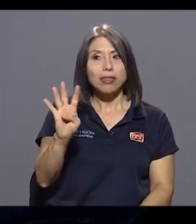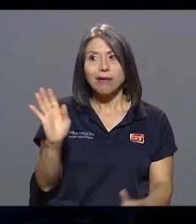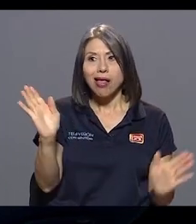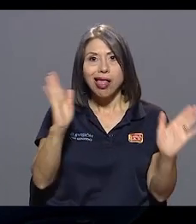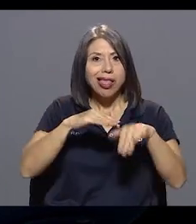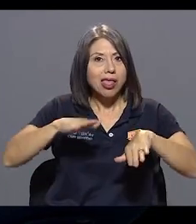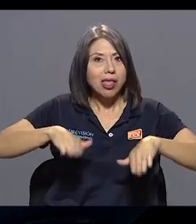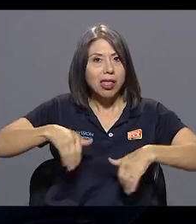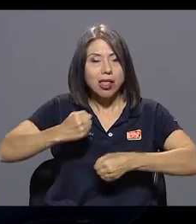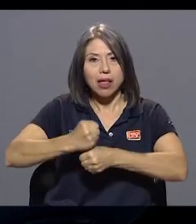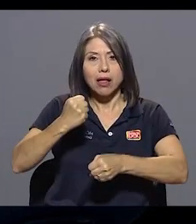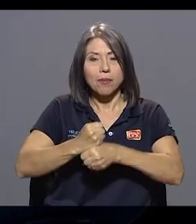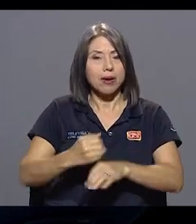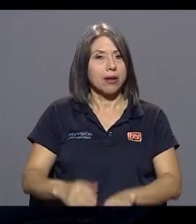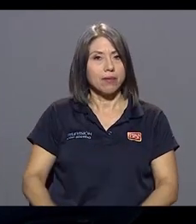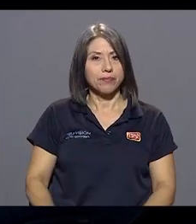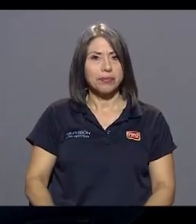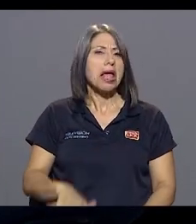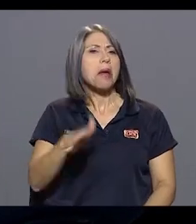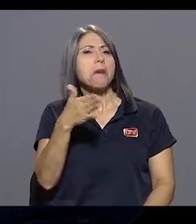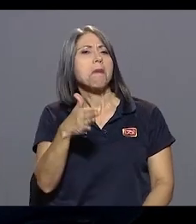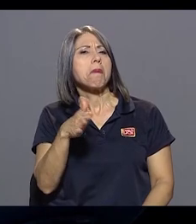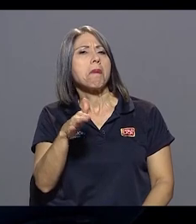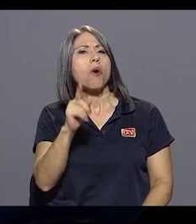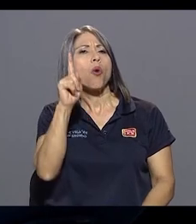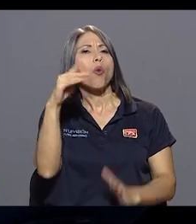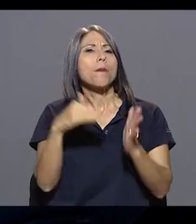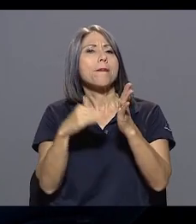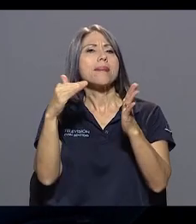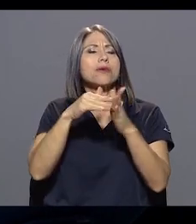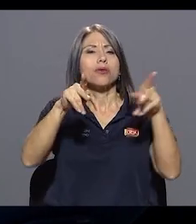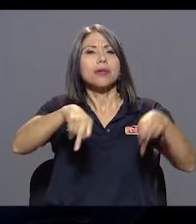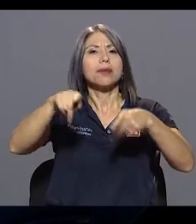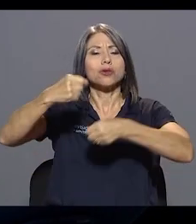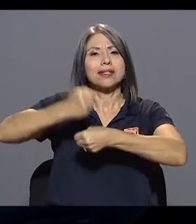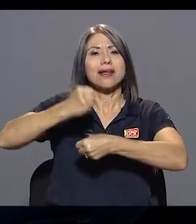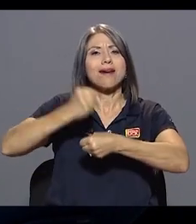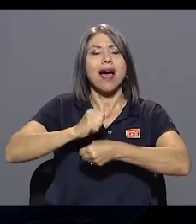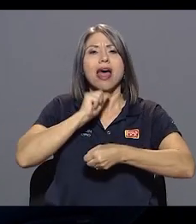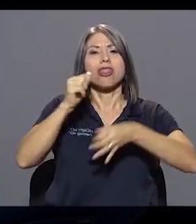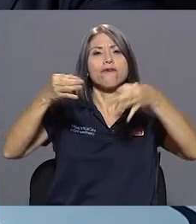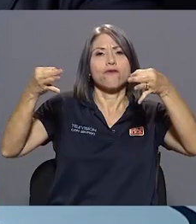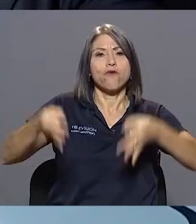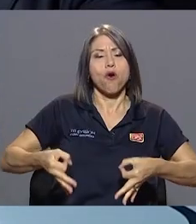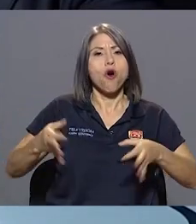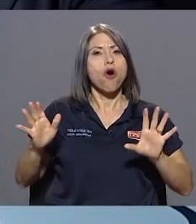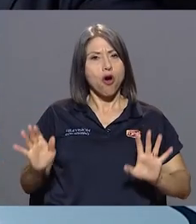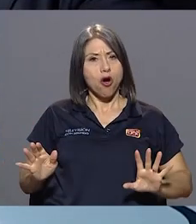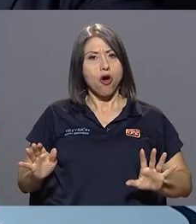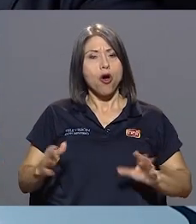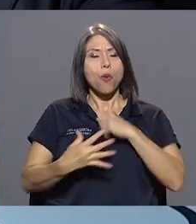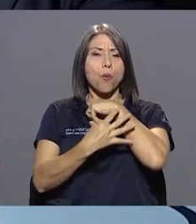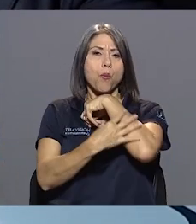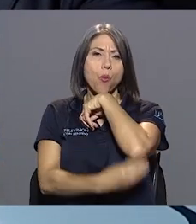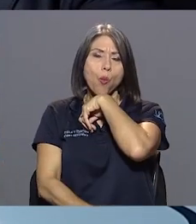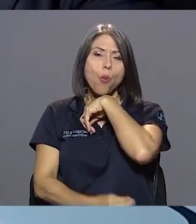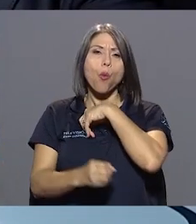Estamos con cerca de un millón de personas en la informalidad. Tenemos una pobreza del